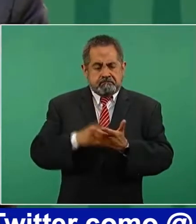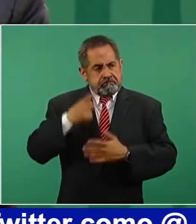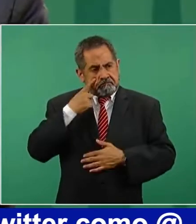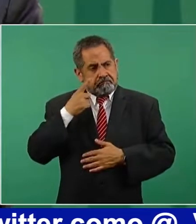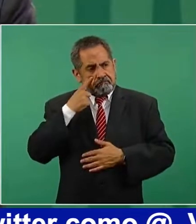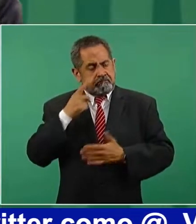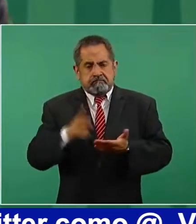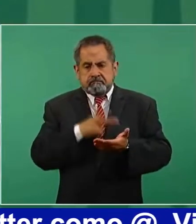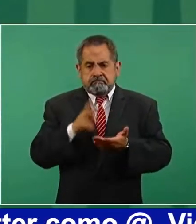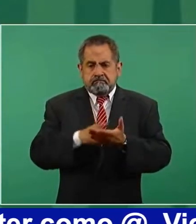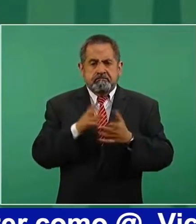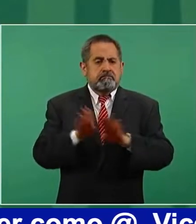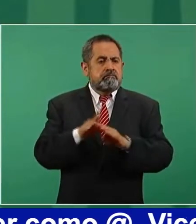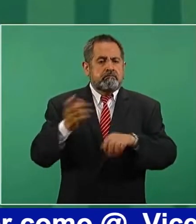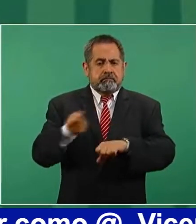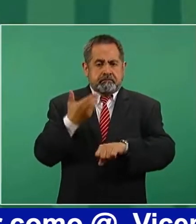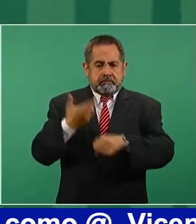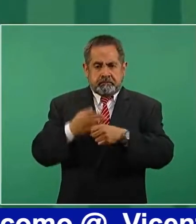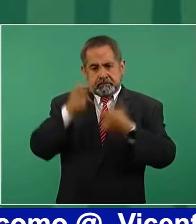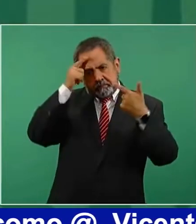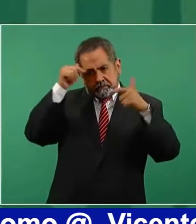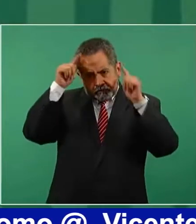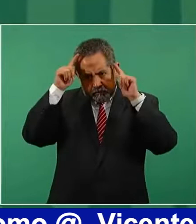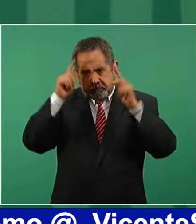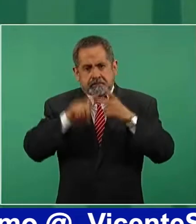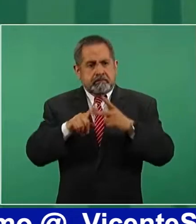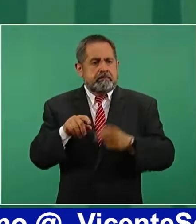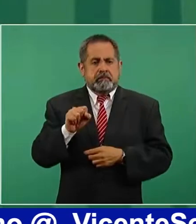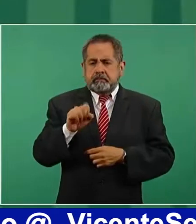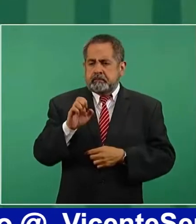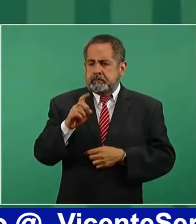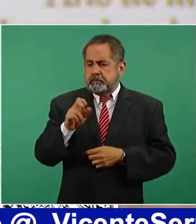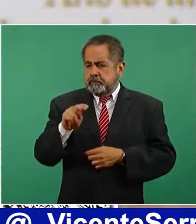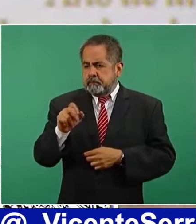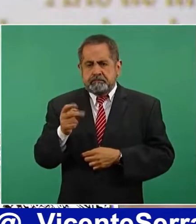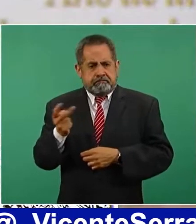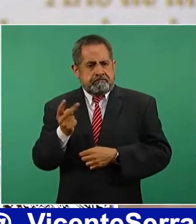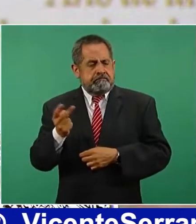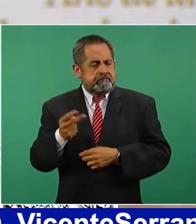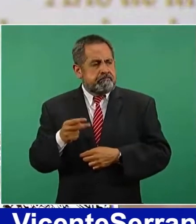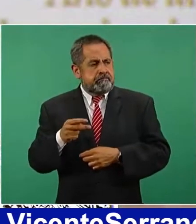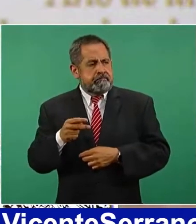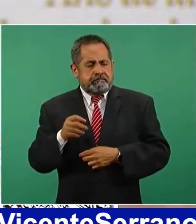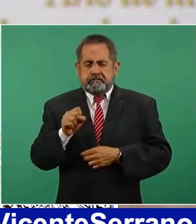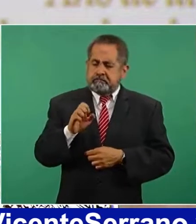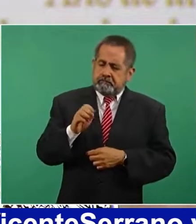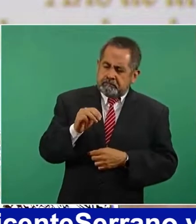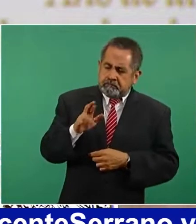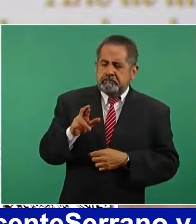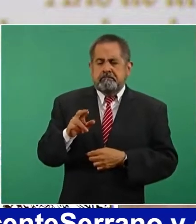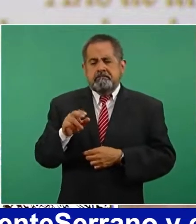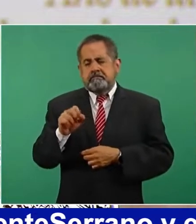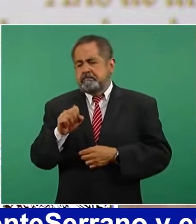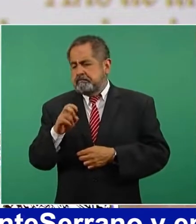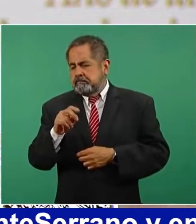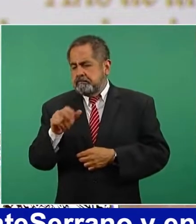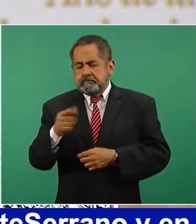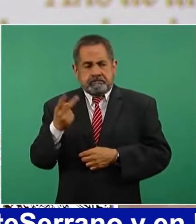tanto la Secretaría de Marina como la Secretaría de Defensa están decomisando